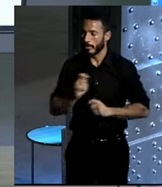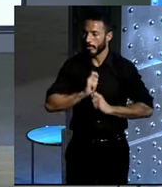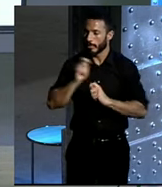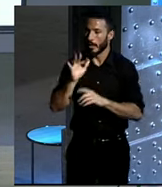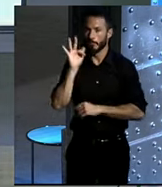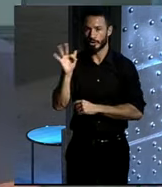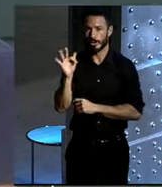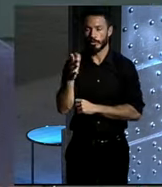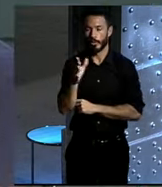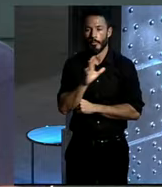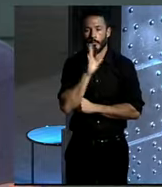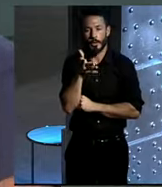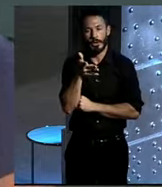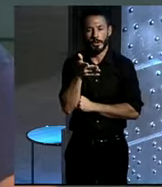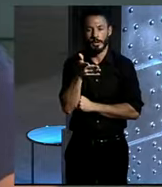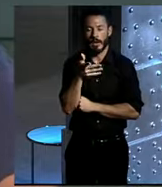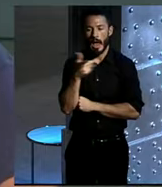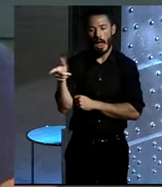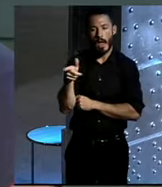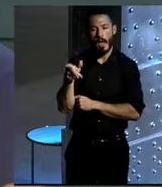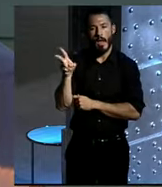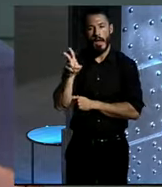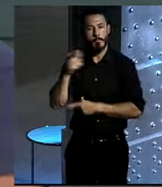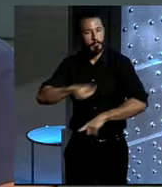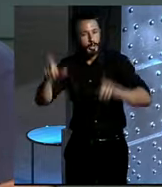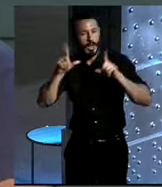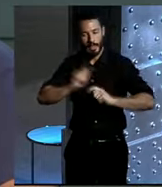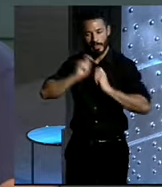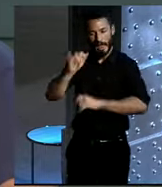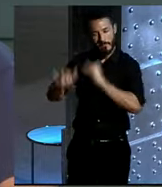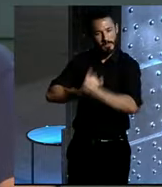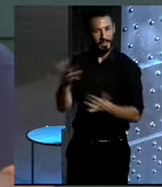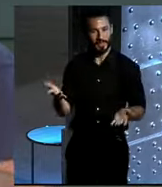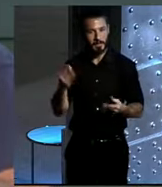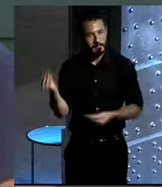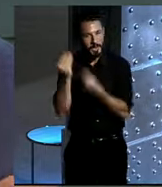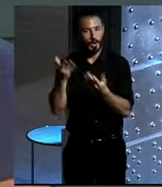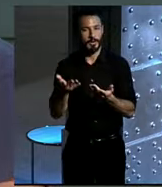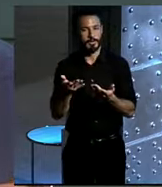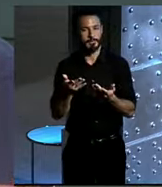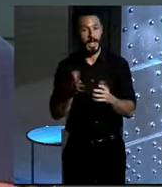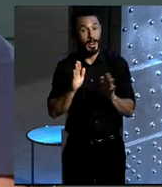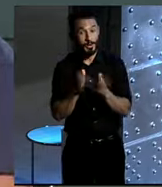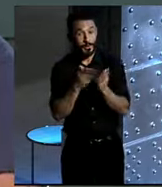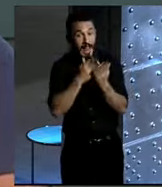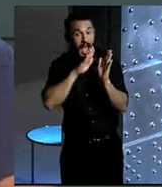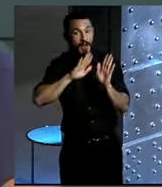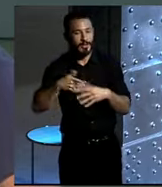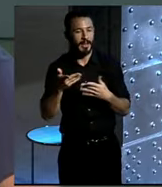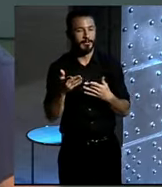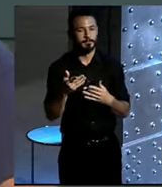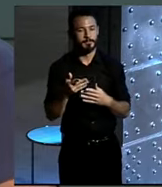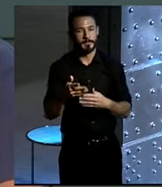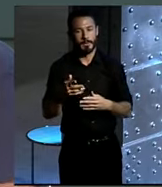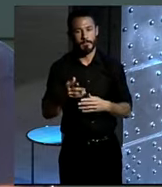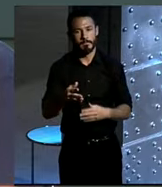bici? Claro, De hecho, al final de la novela yo creo que hay como un hálito de esperanza y tiene que ver con